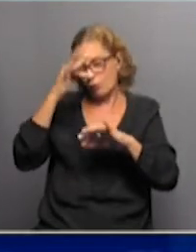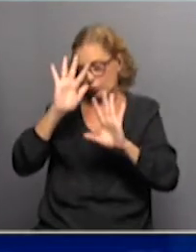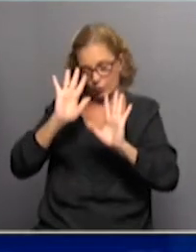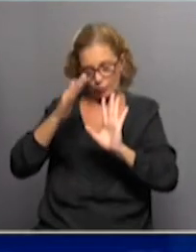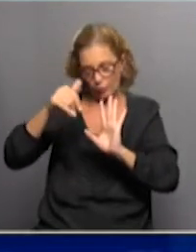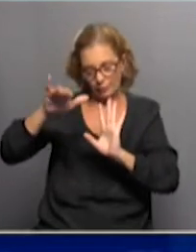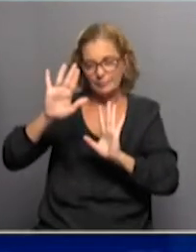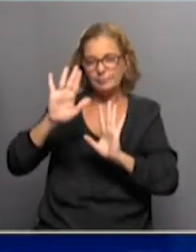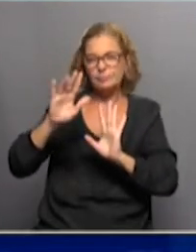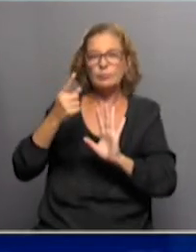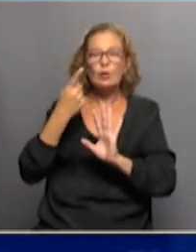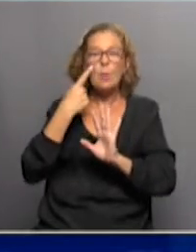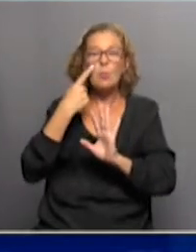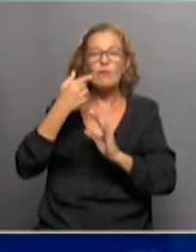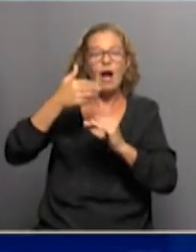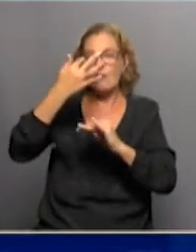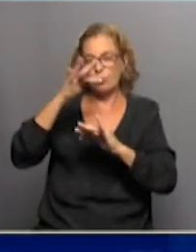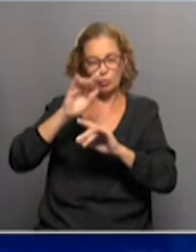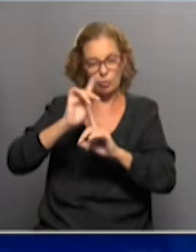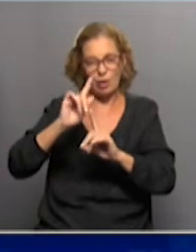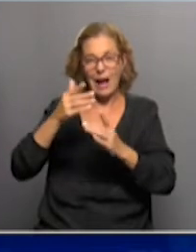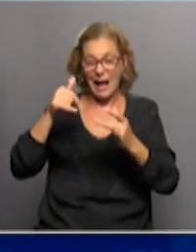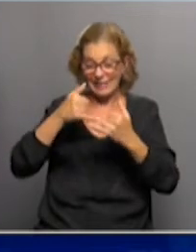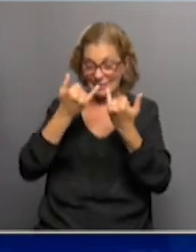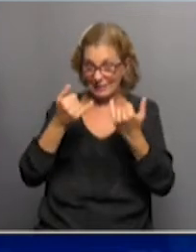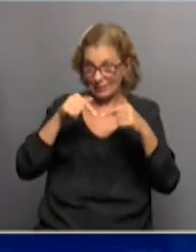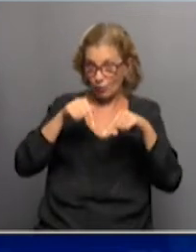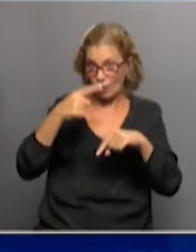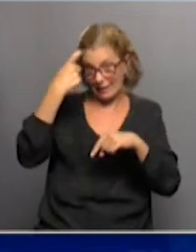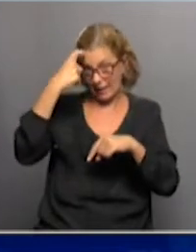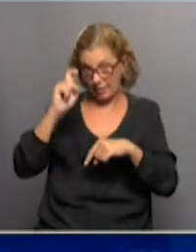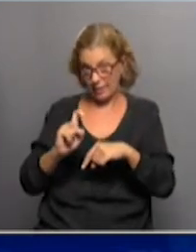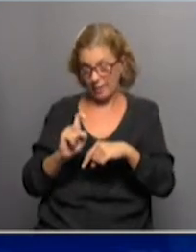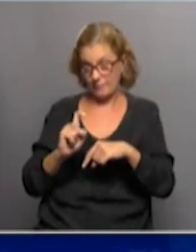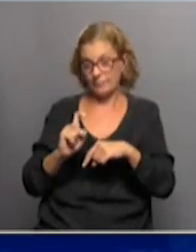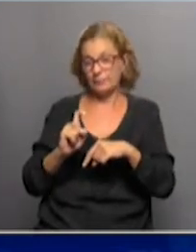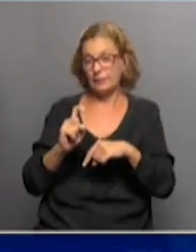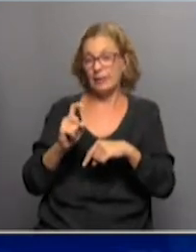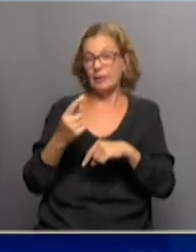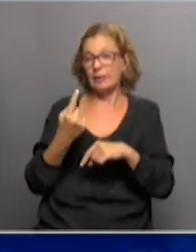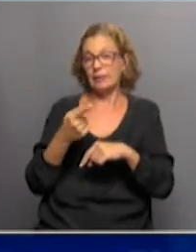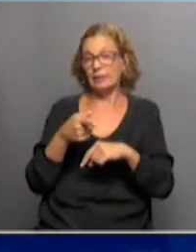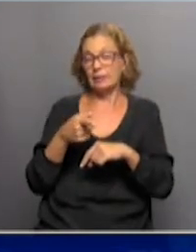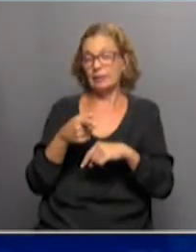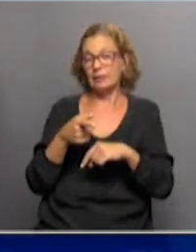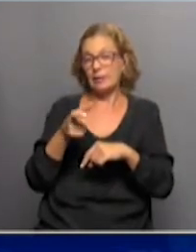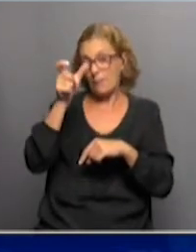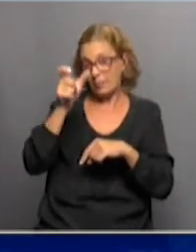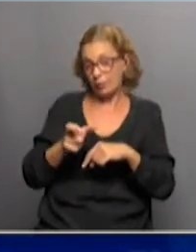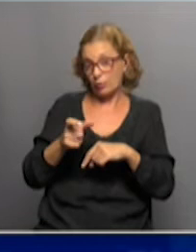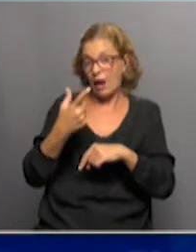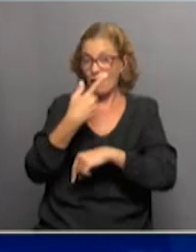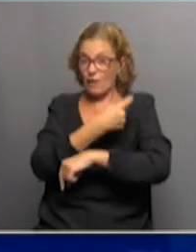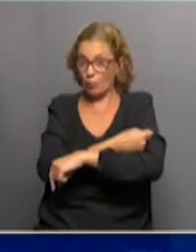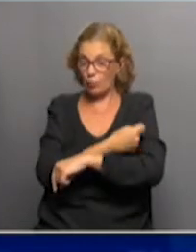o pruebas a futuro. Al día de hoy la idea es que la persona